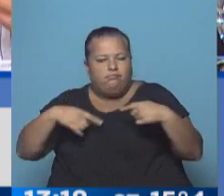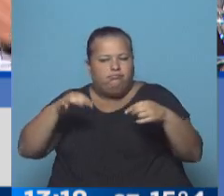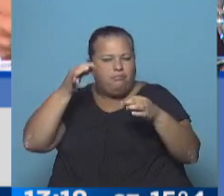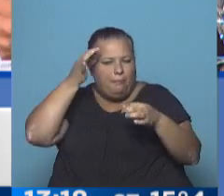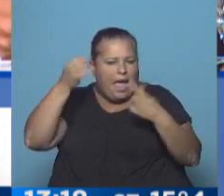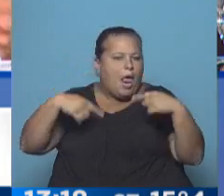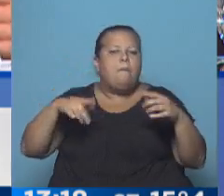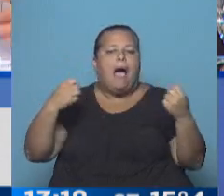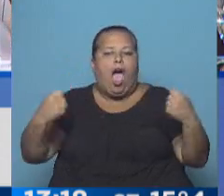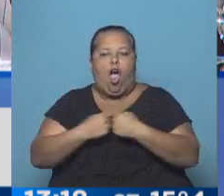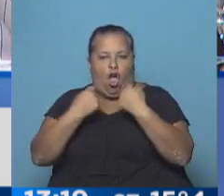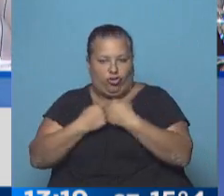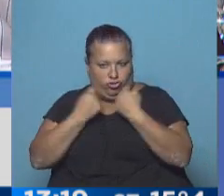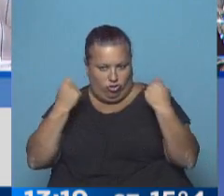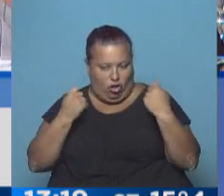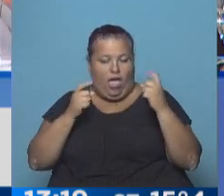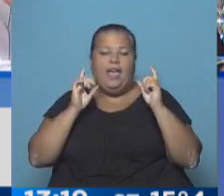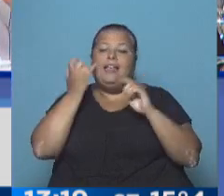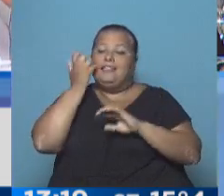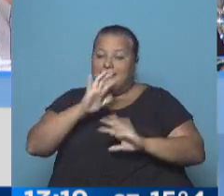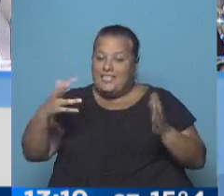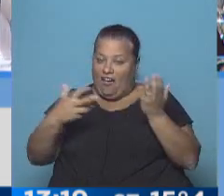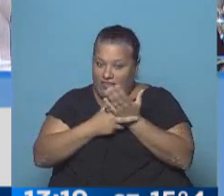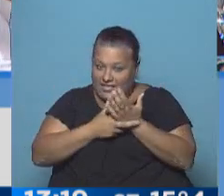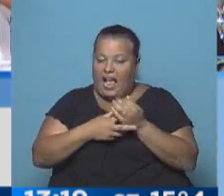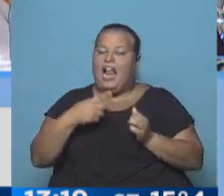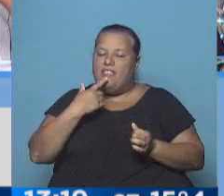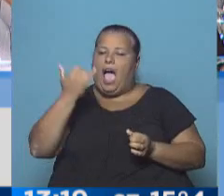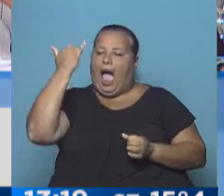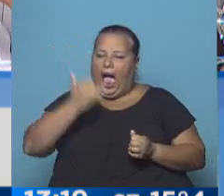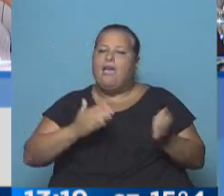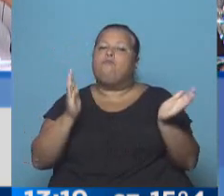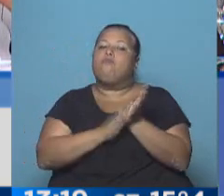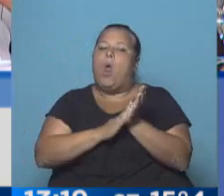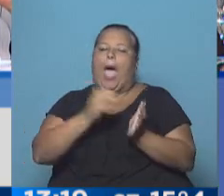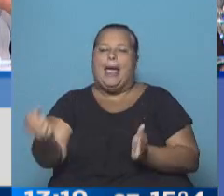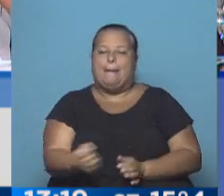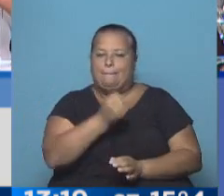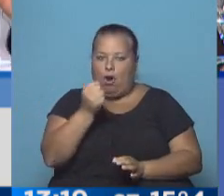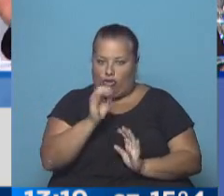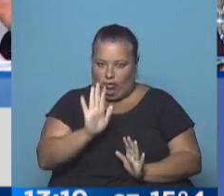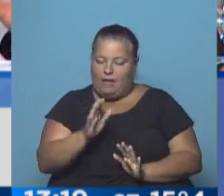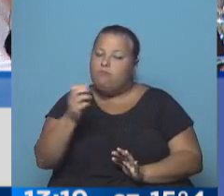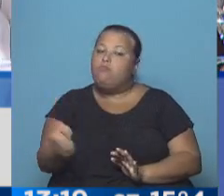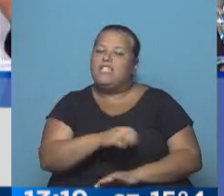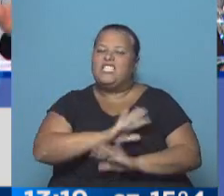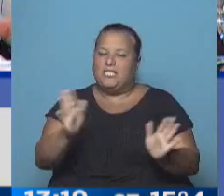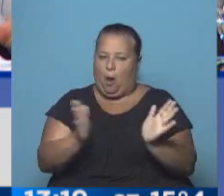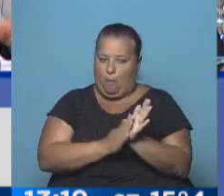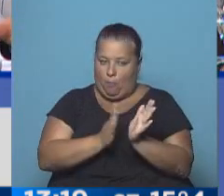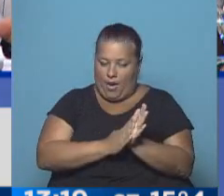escena del crimen, para acotejar, por supuesto. Y ya el fiscal Claudio Oviedo dice que hay pruebas importantes, importantes